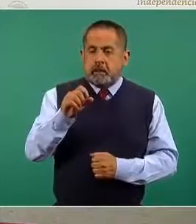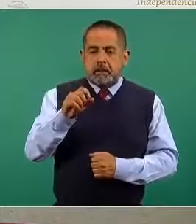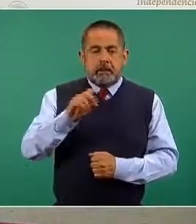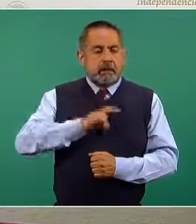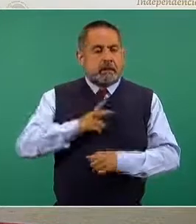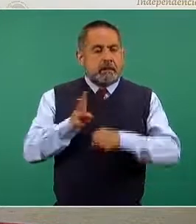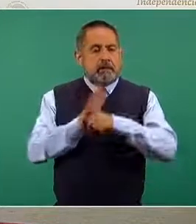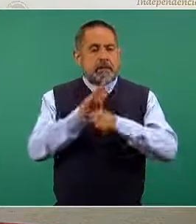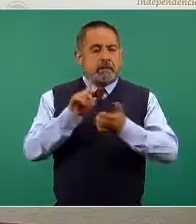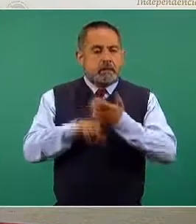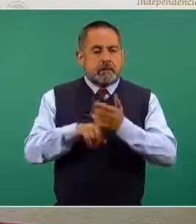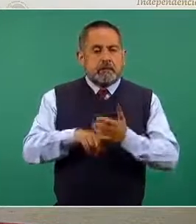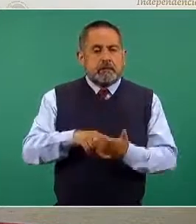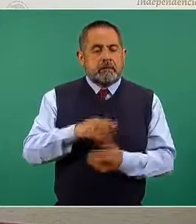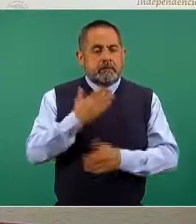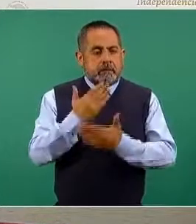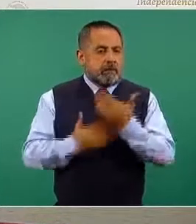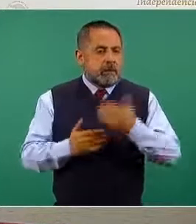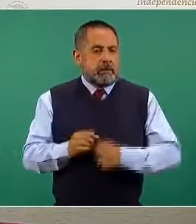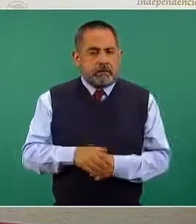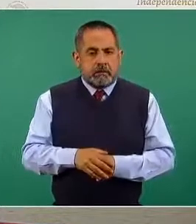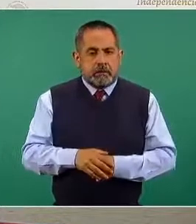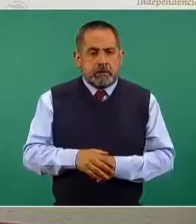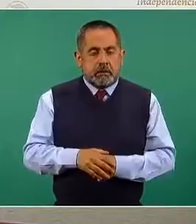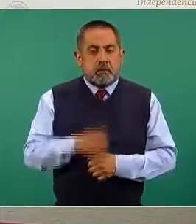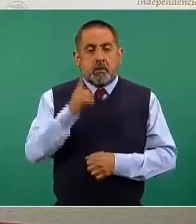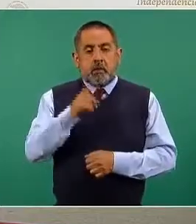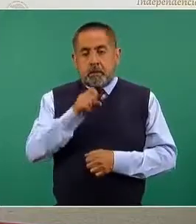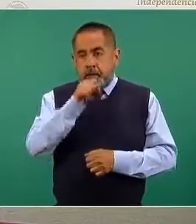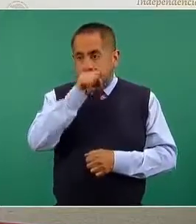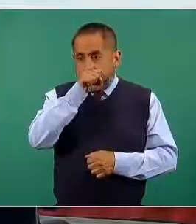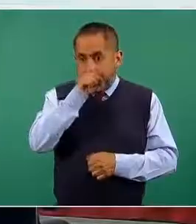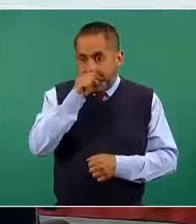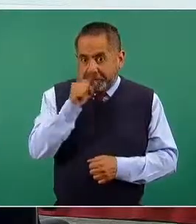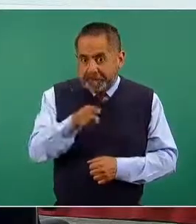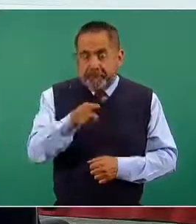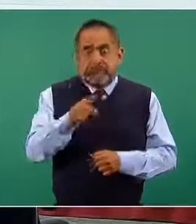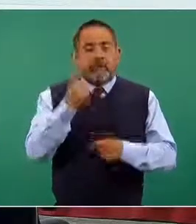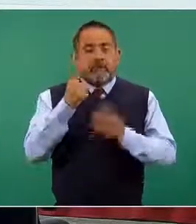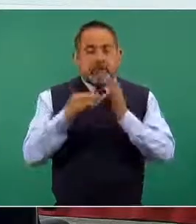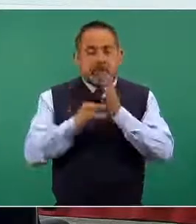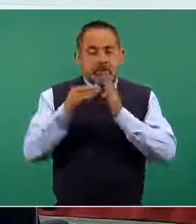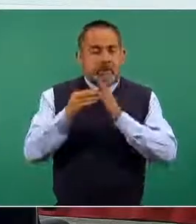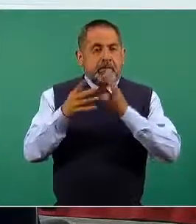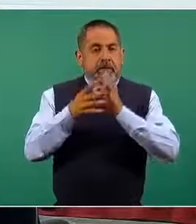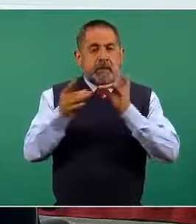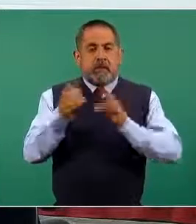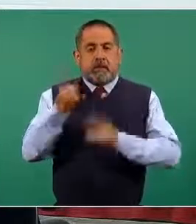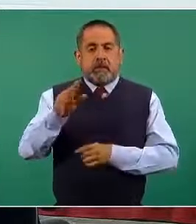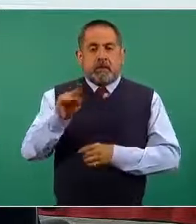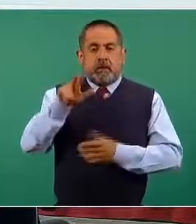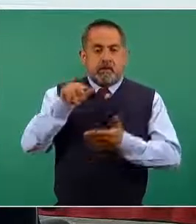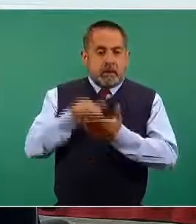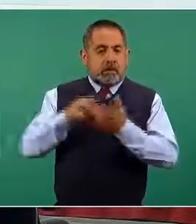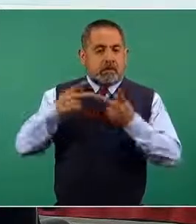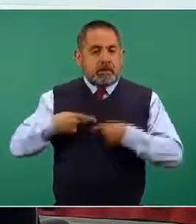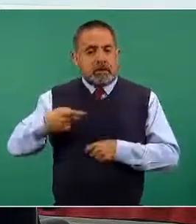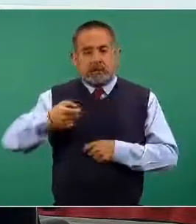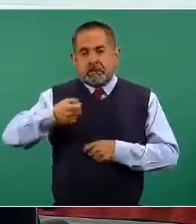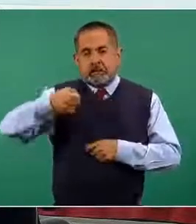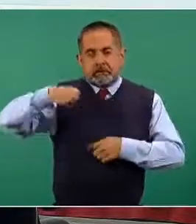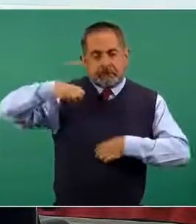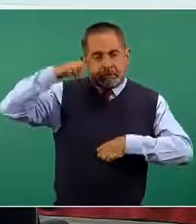1.218.191 personas adultas mayores representa